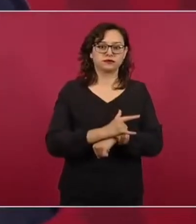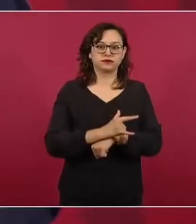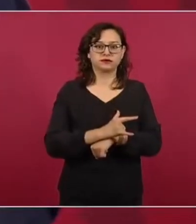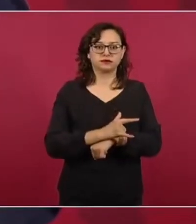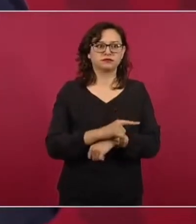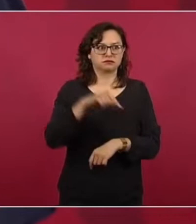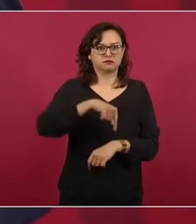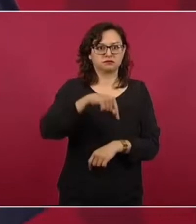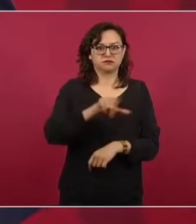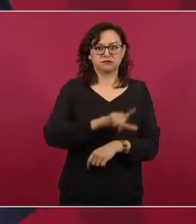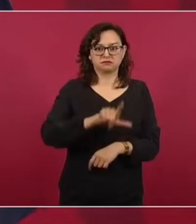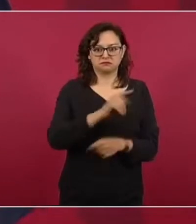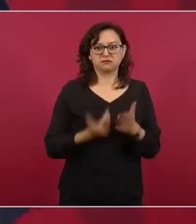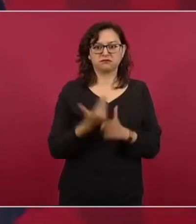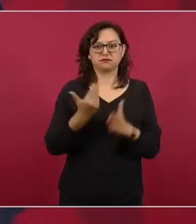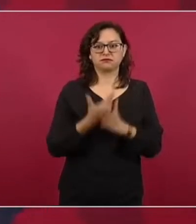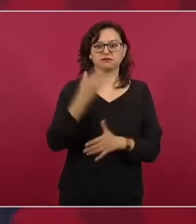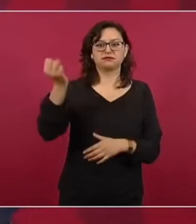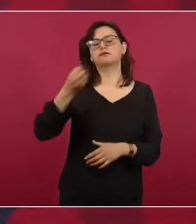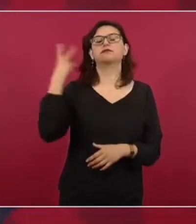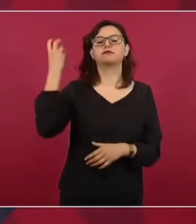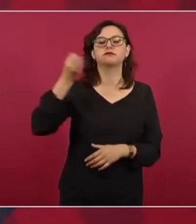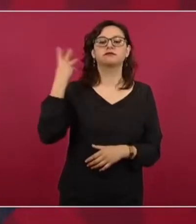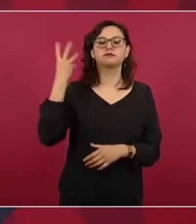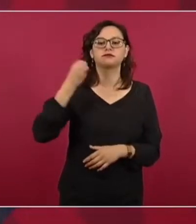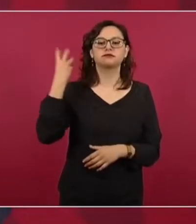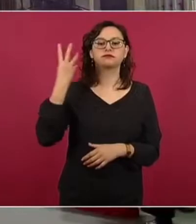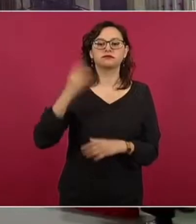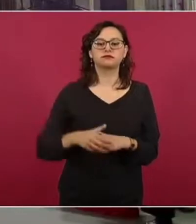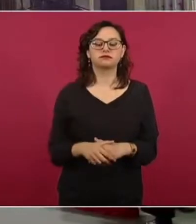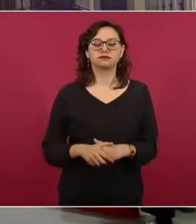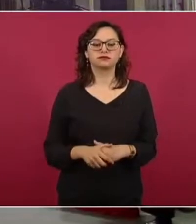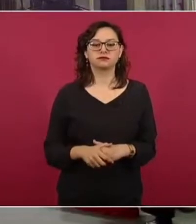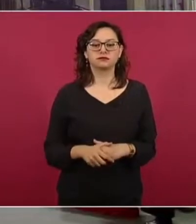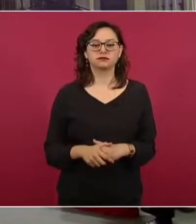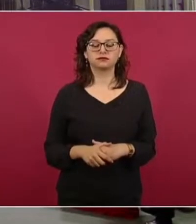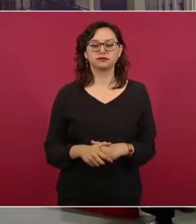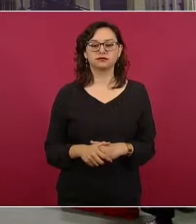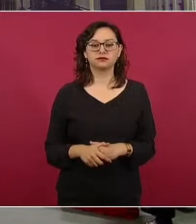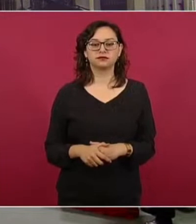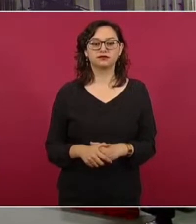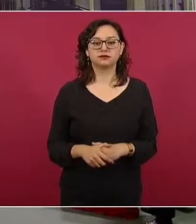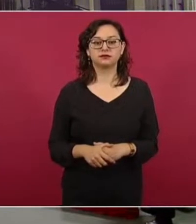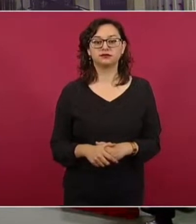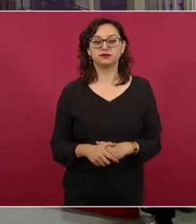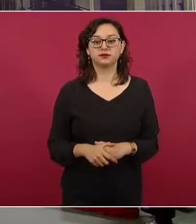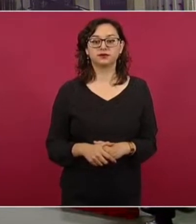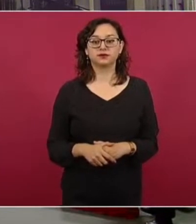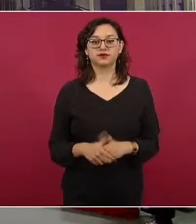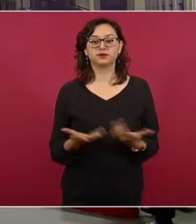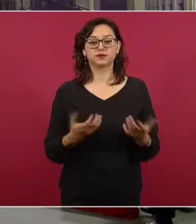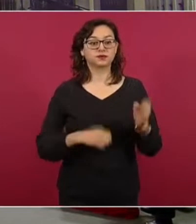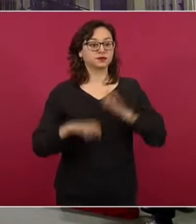tarde, pero ya el lunes estamos aquí. A la mañanera, el lunes, entonces sería acá. Sí, mande. ¿No acompaña el empresario? Que si habrá